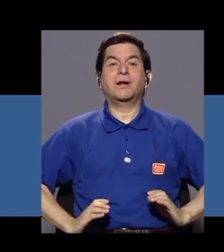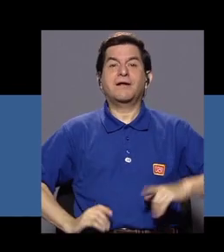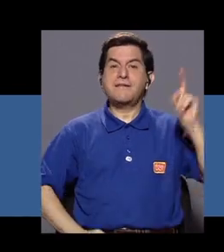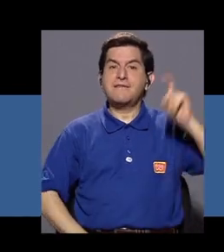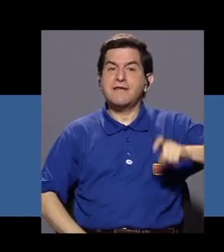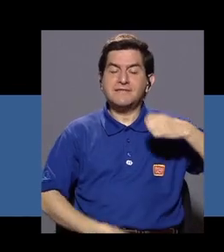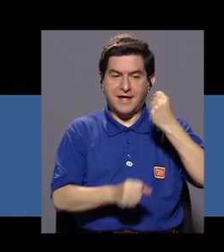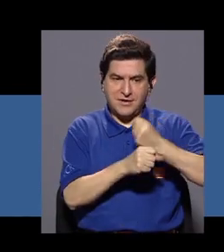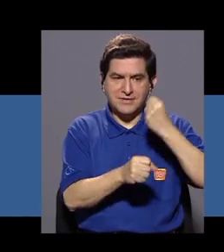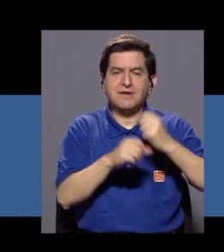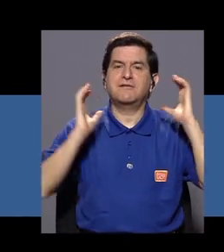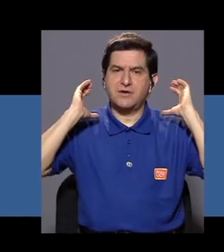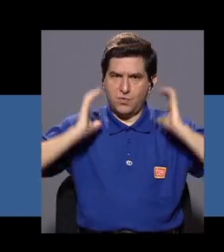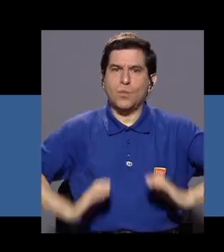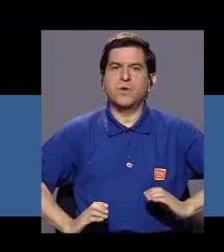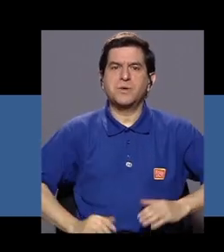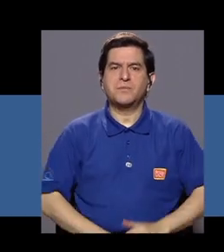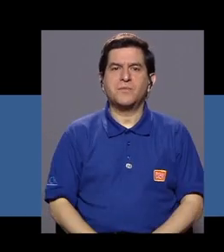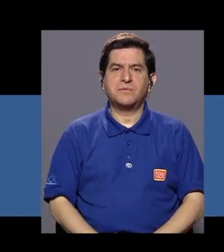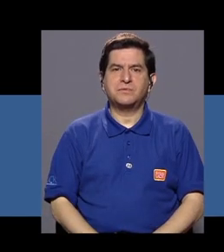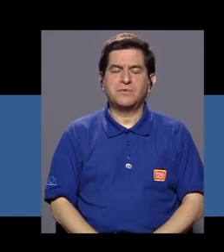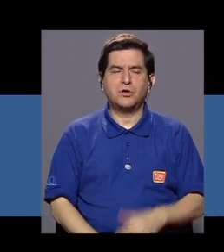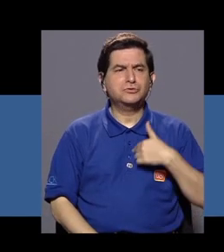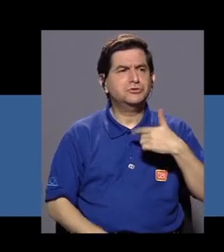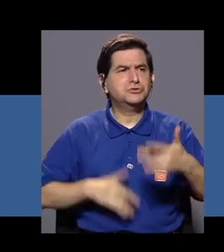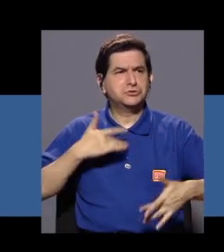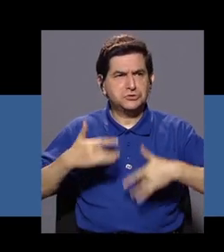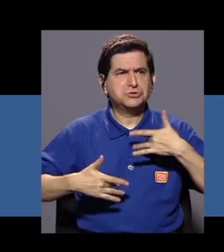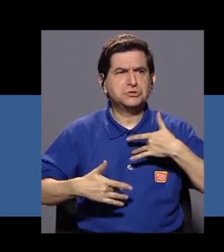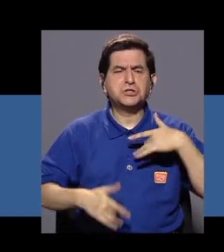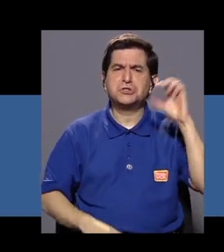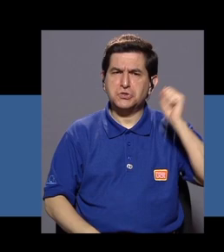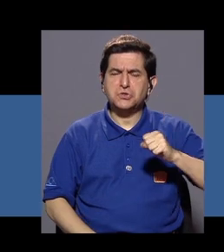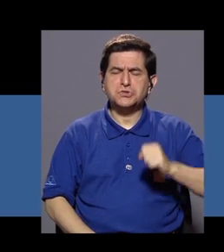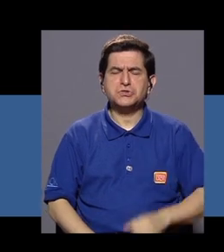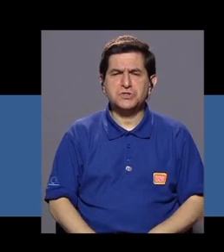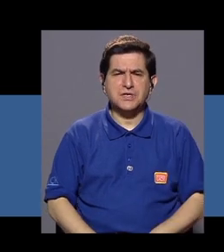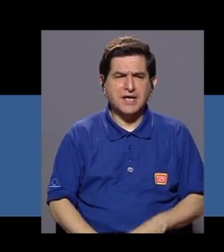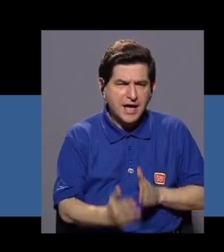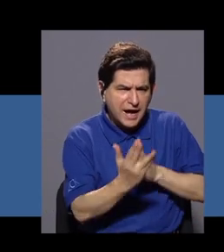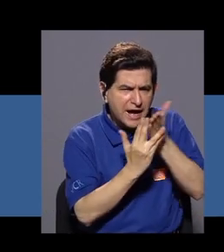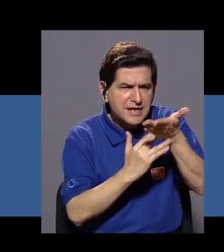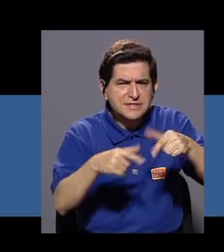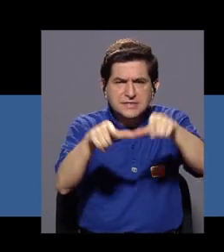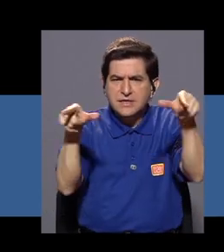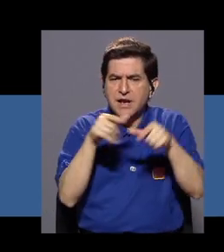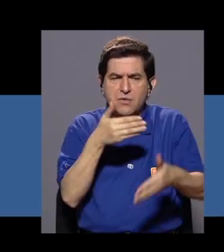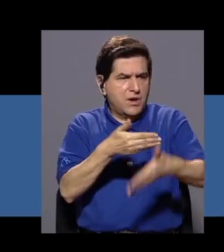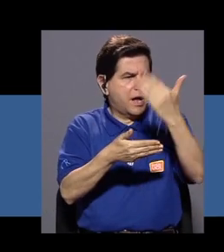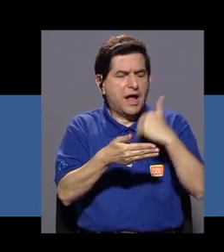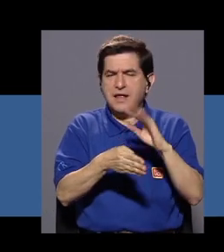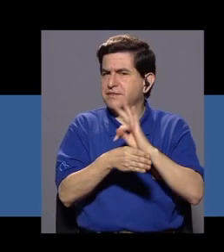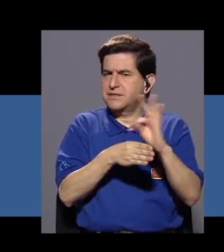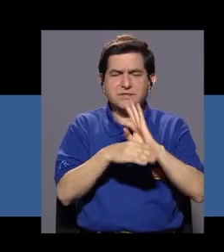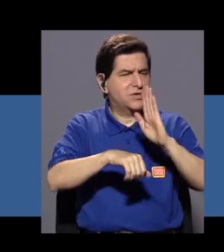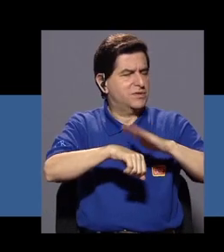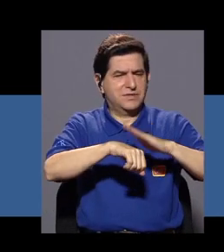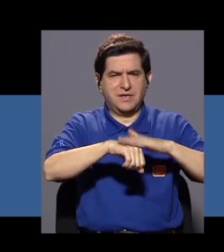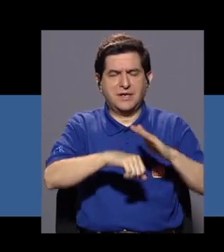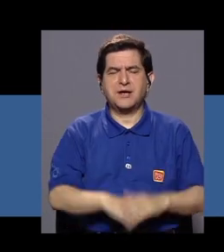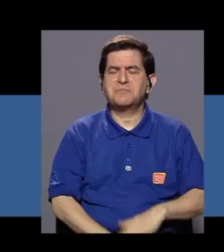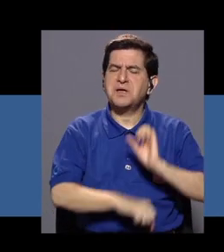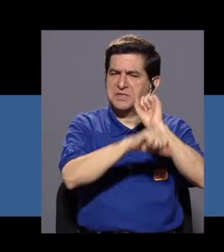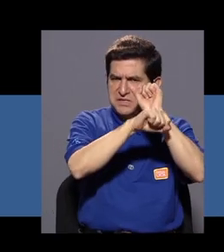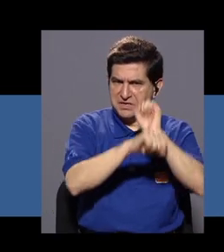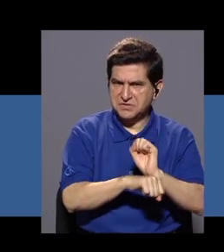es indispensable trabajar desde el cuerpo. En ese sentido siento que he llegado a lugares a los que no he llegado con otras terapias